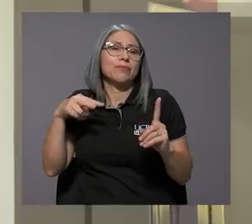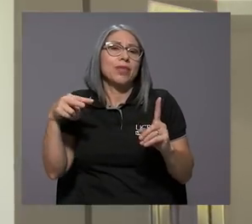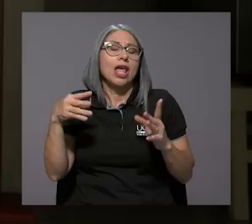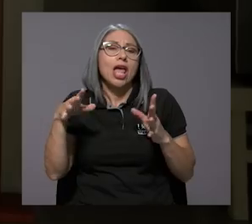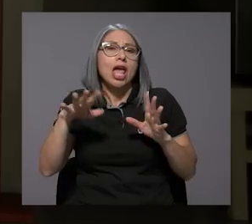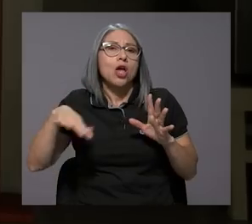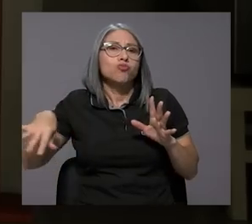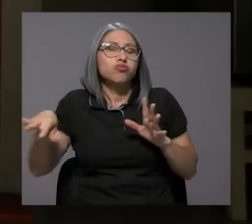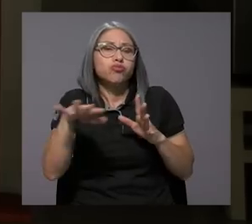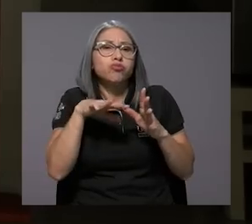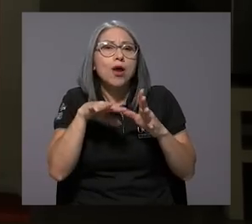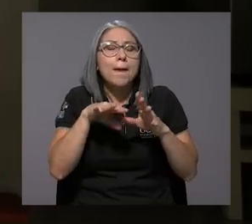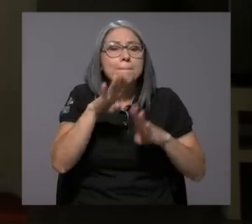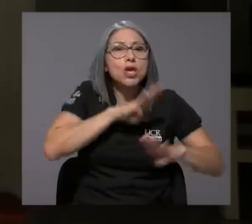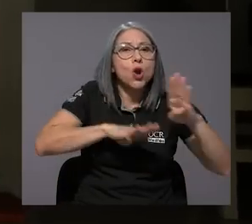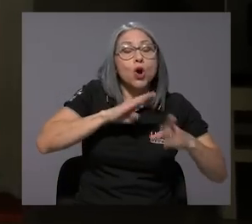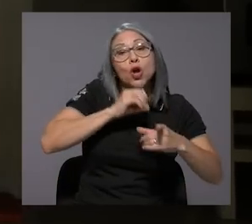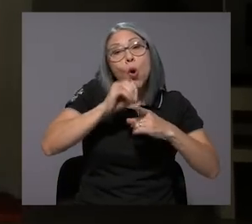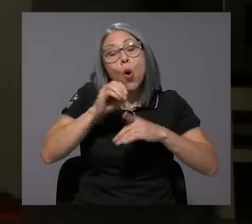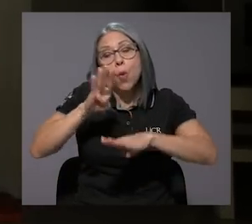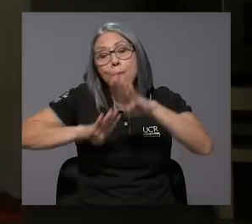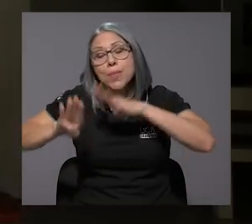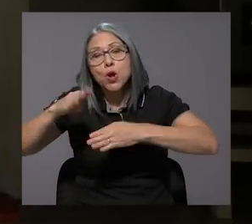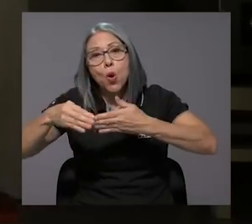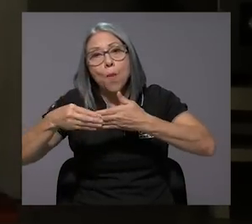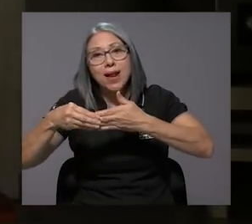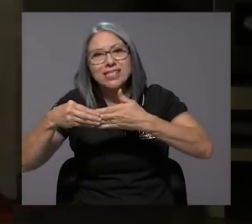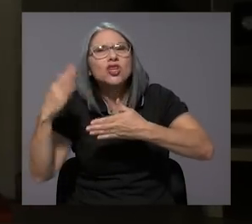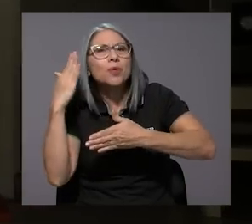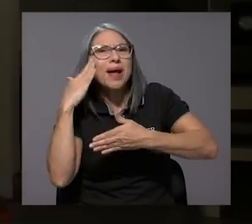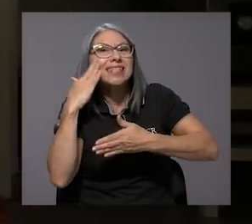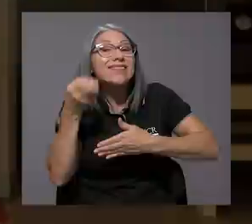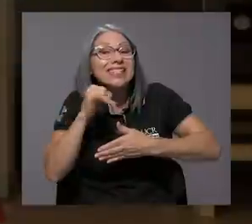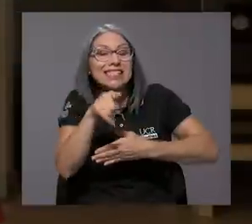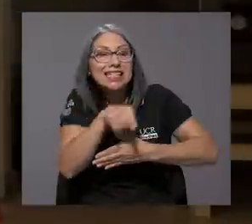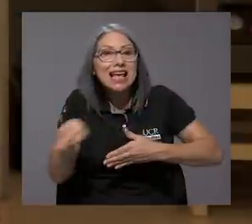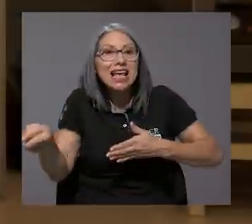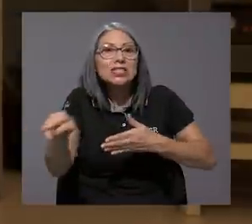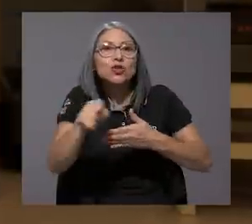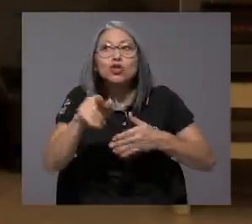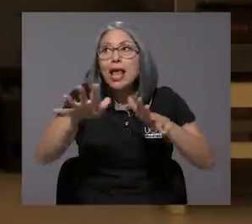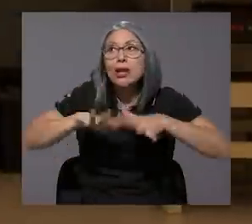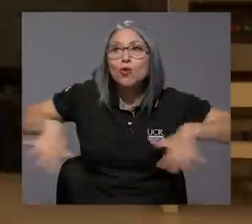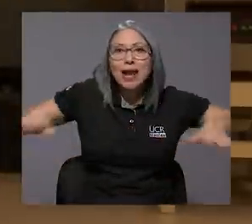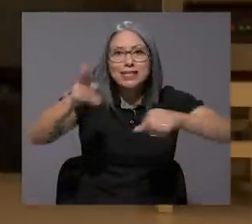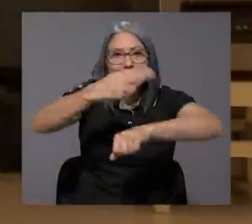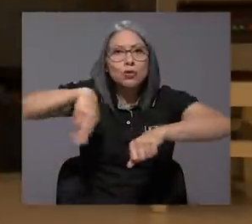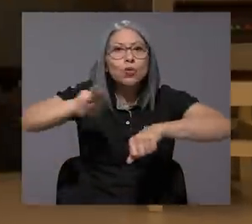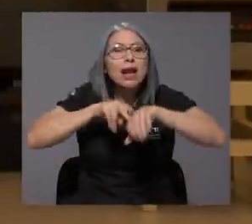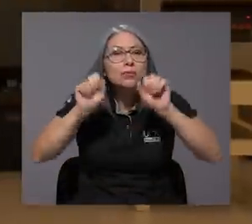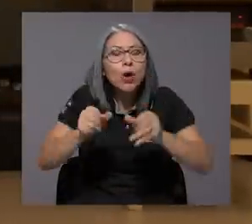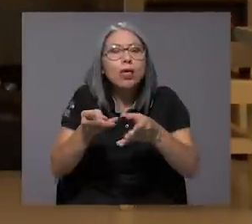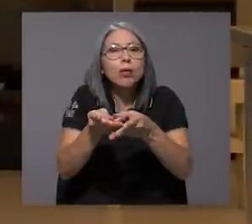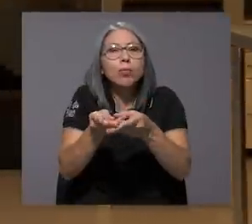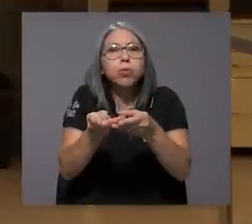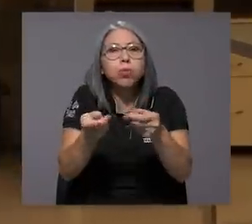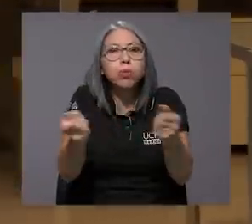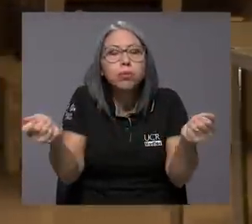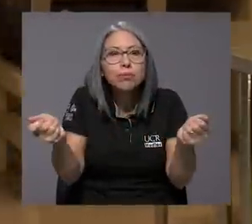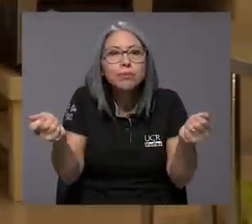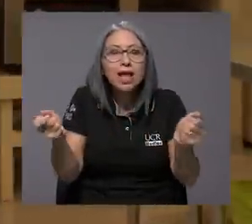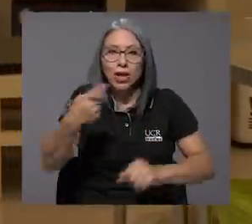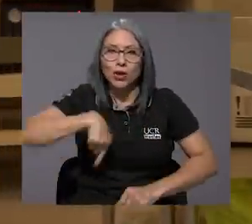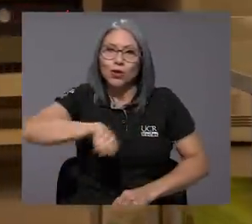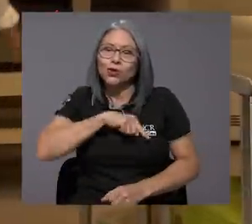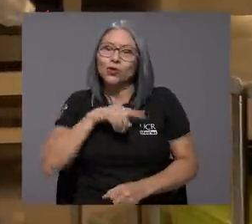origen biológico o bioplásticos, con el fin de saber si se degradan en medios naturales. Sí, nosotros